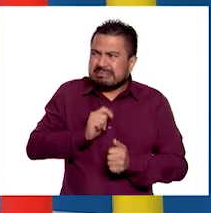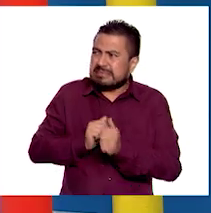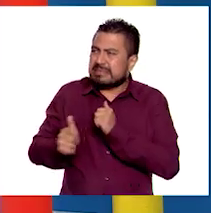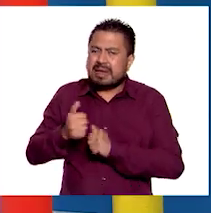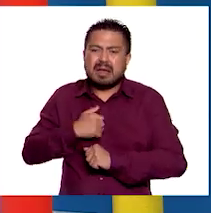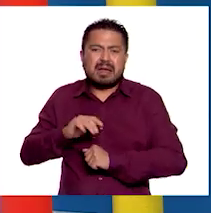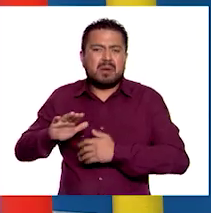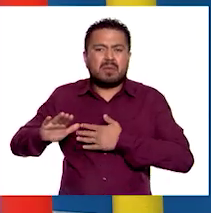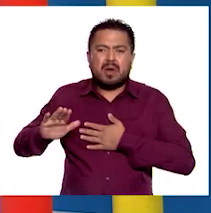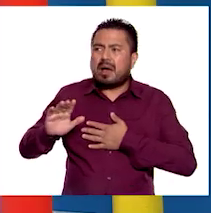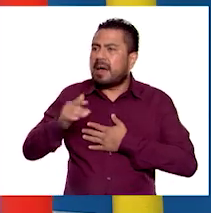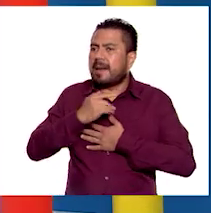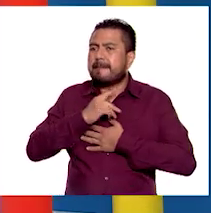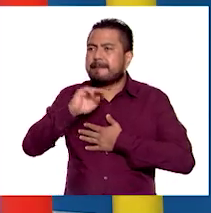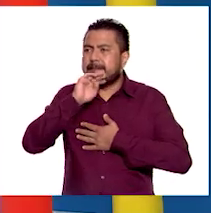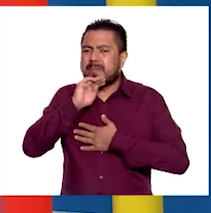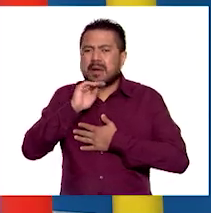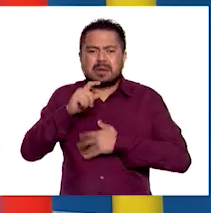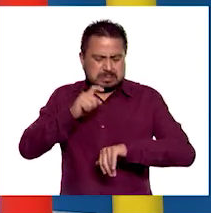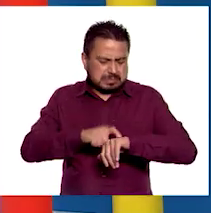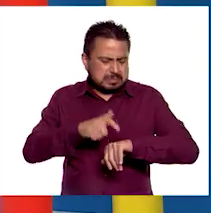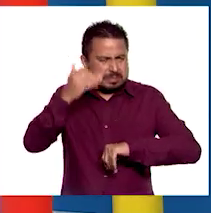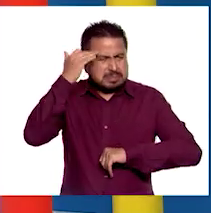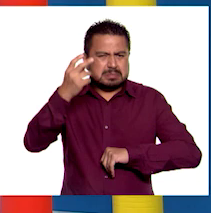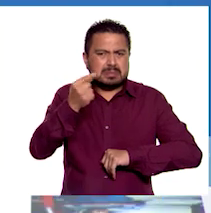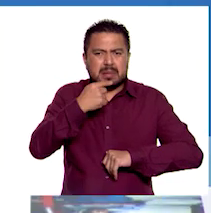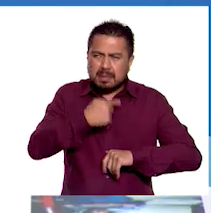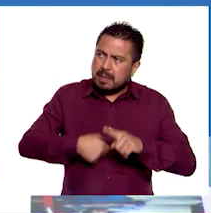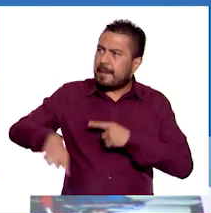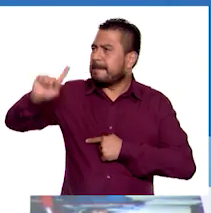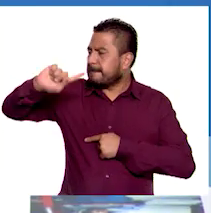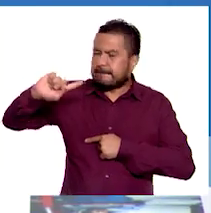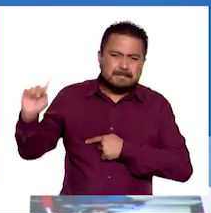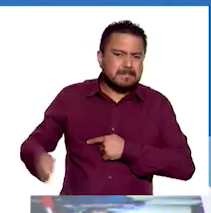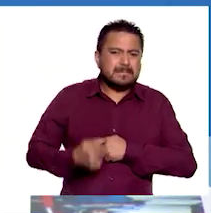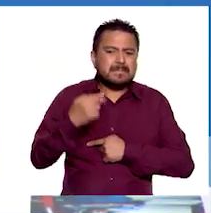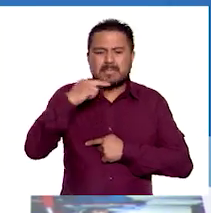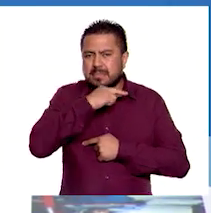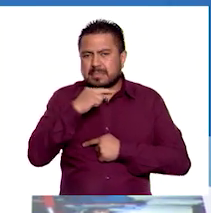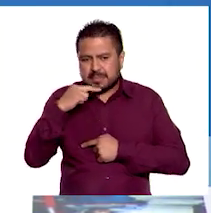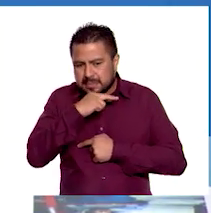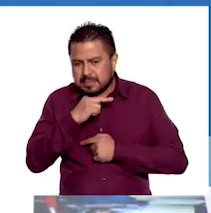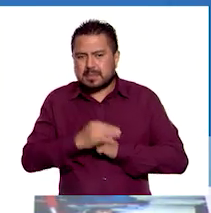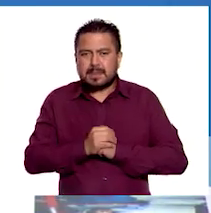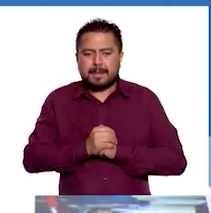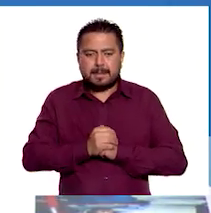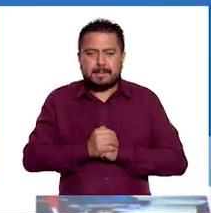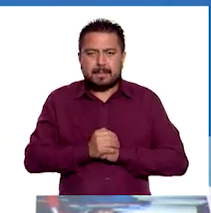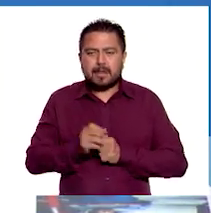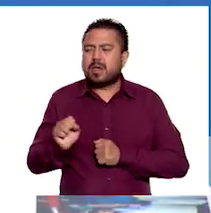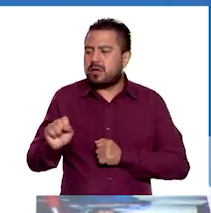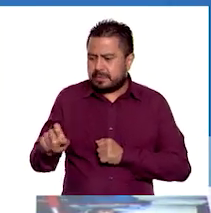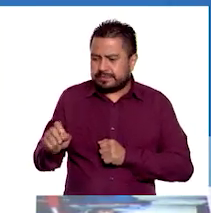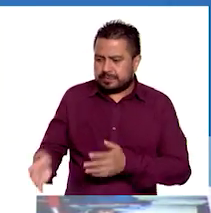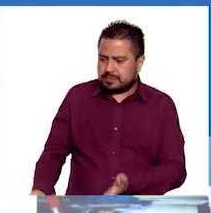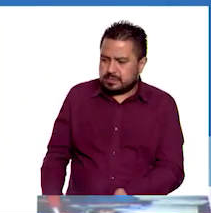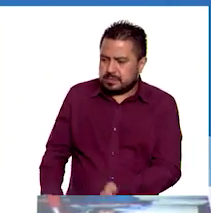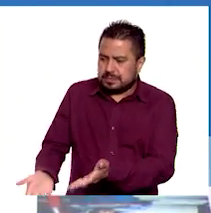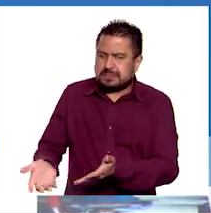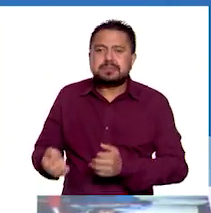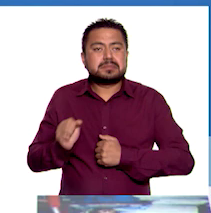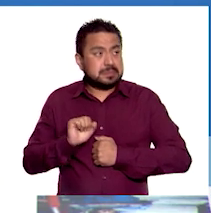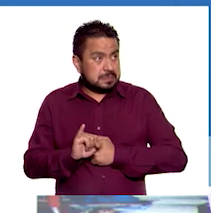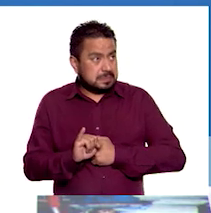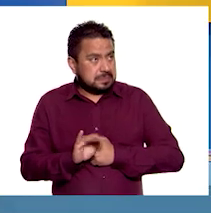prometí estar ahí. No me toma mucho tiempo. Voy rapidísimo y regreso. ¿Sí? Ok. ¿Sí? ¿Sí?